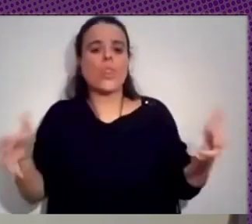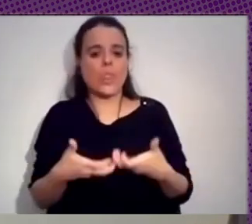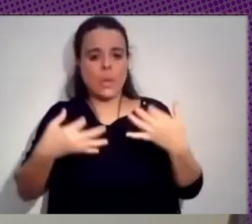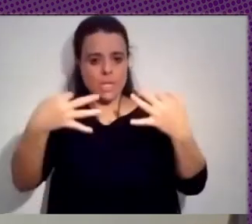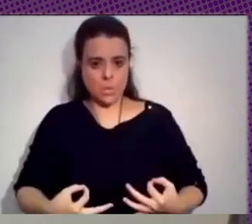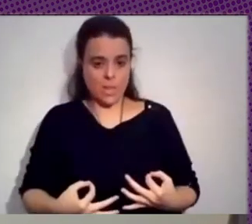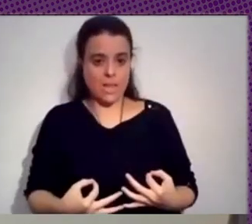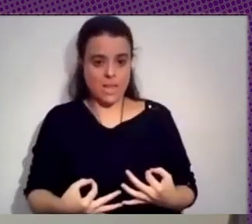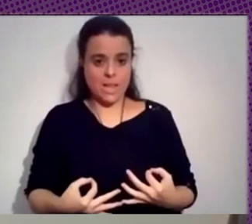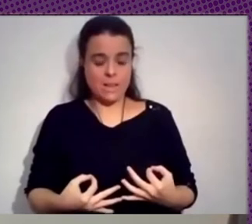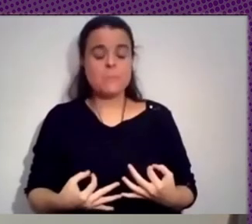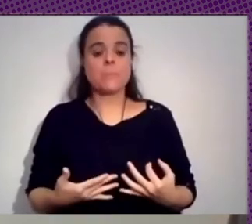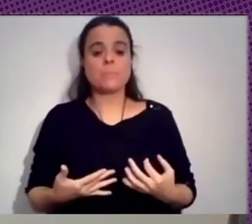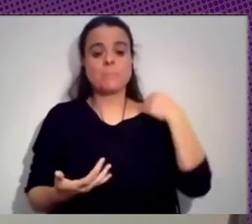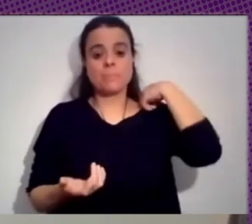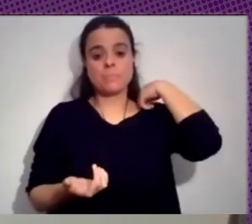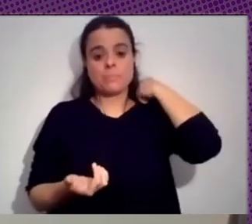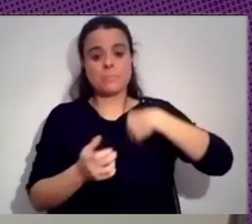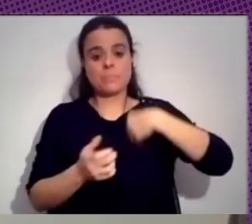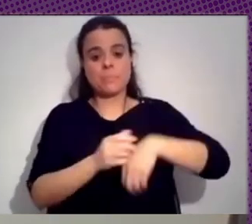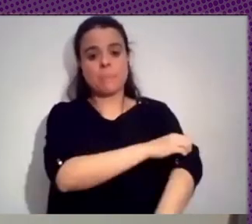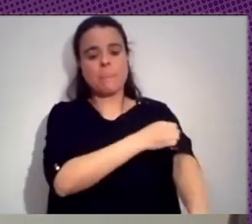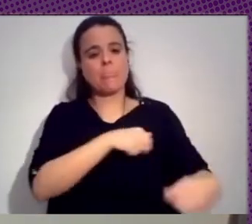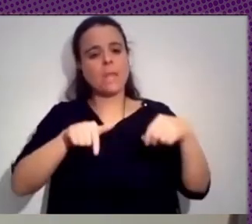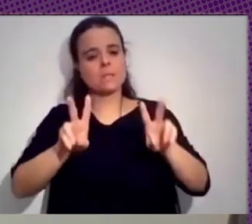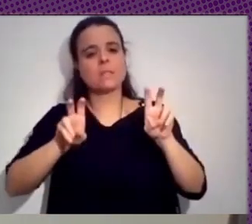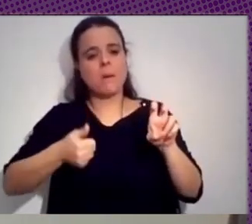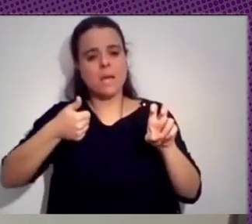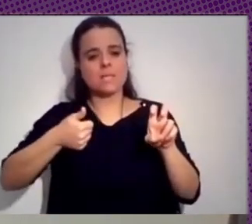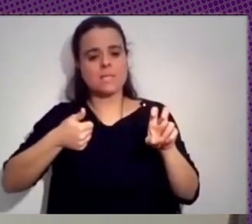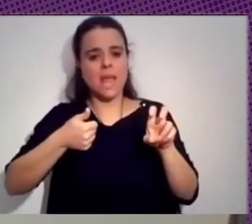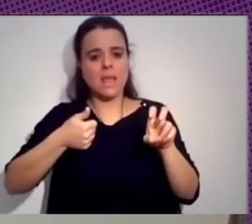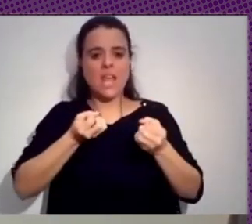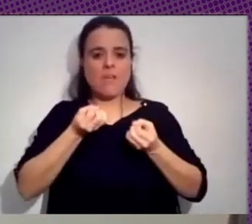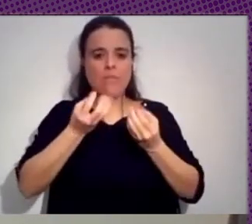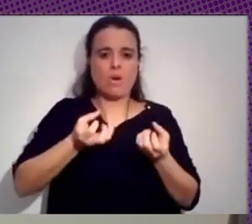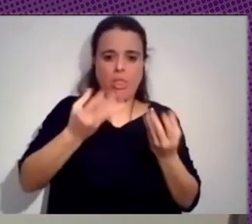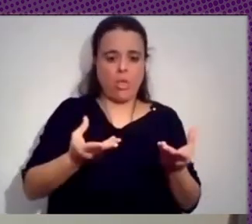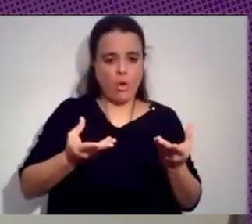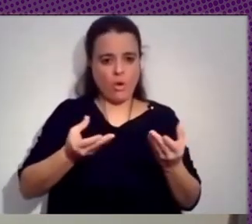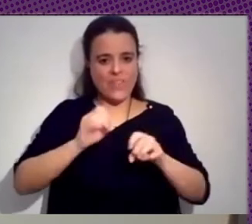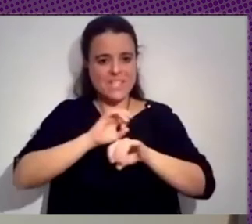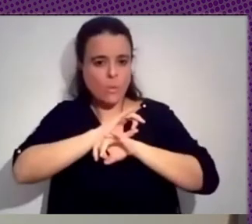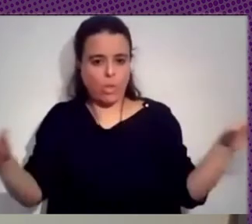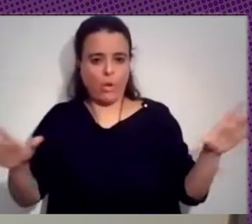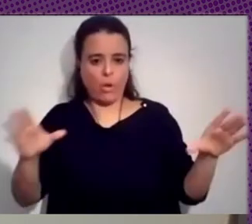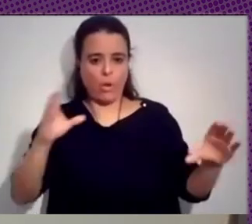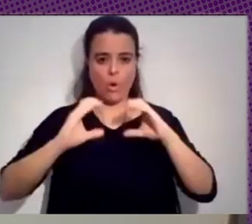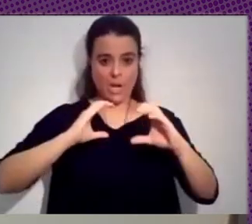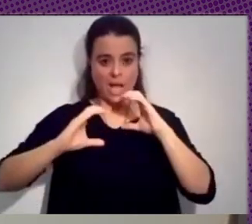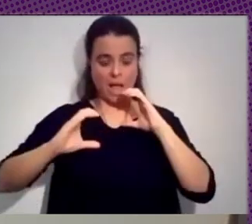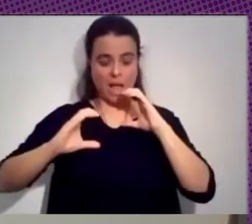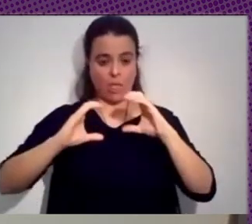básicamente teniendo en cuenta que acá tenemos un tema de movimiento de información, de distribución y comunicación y de orquestación en el medio,